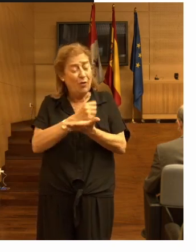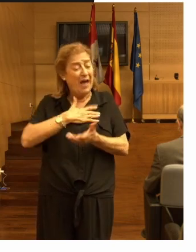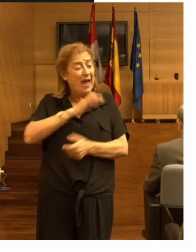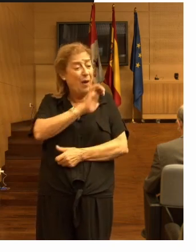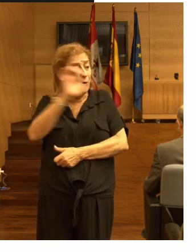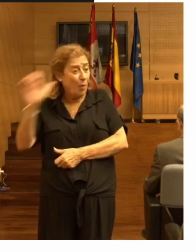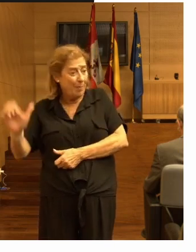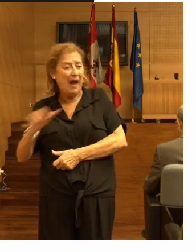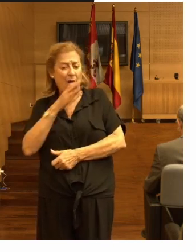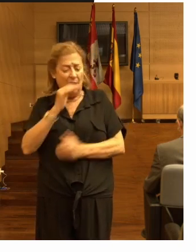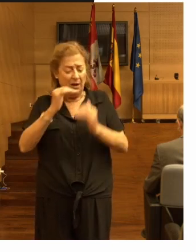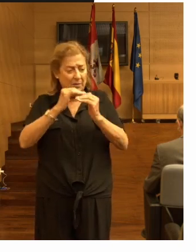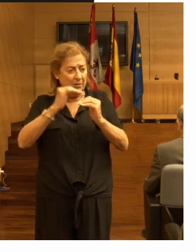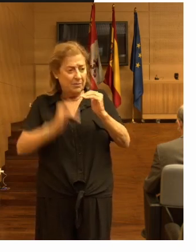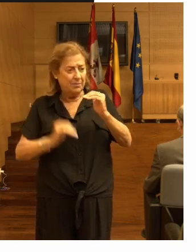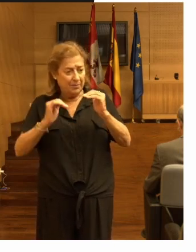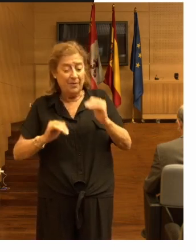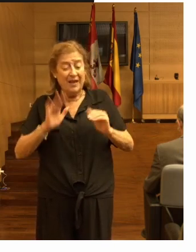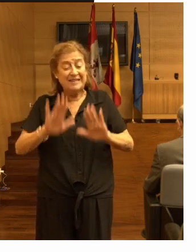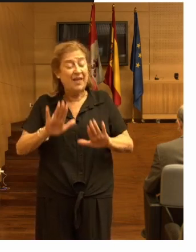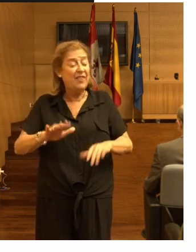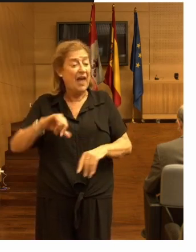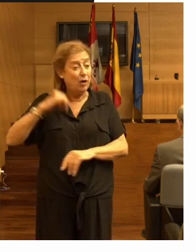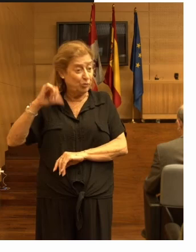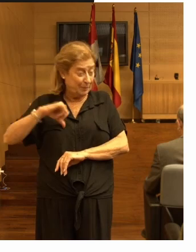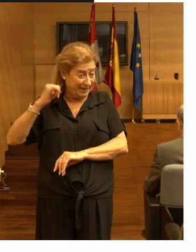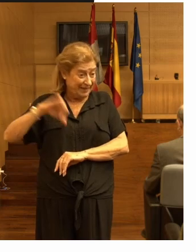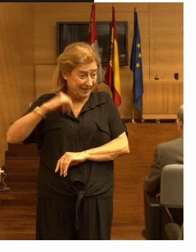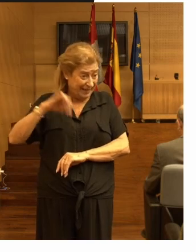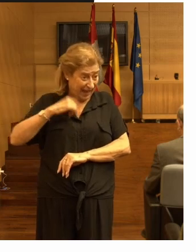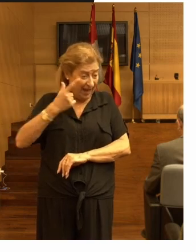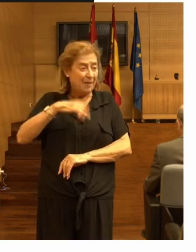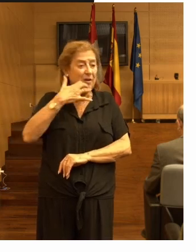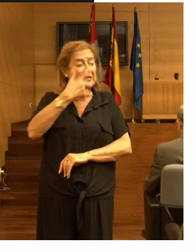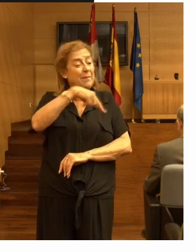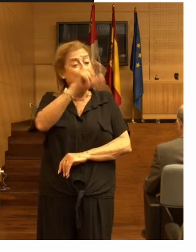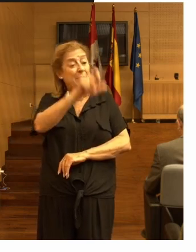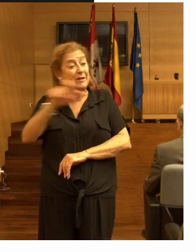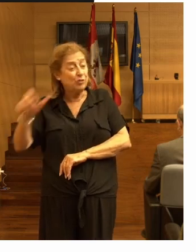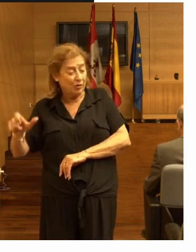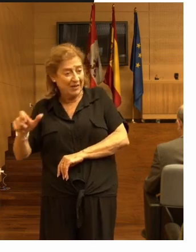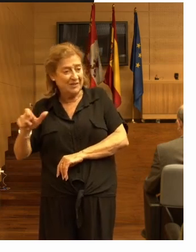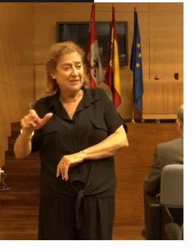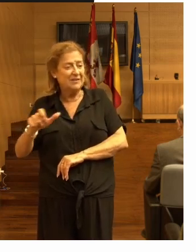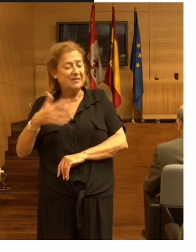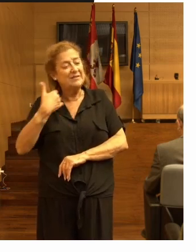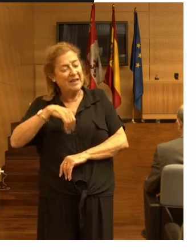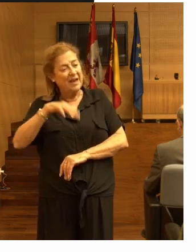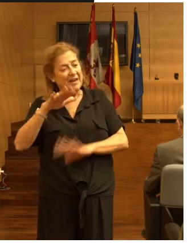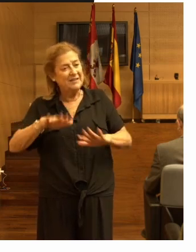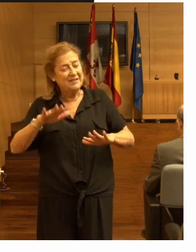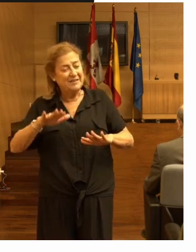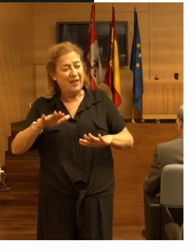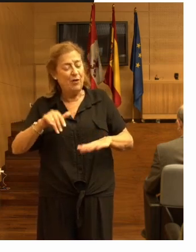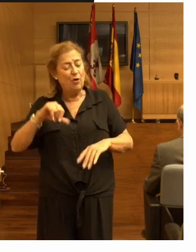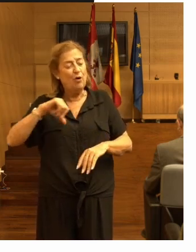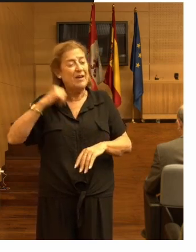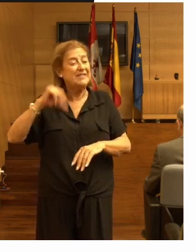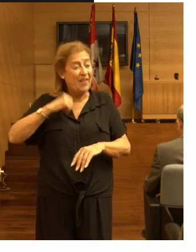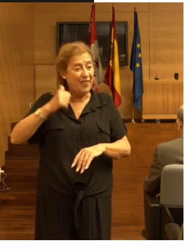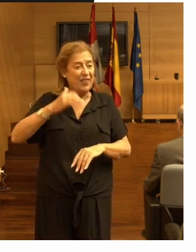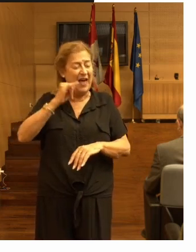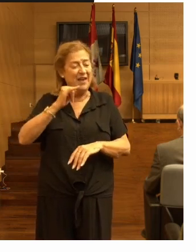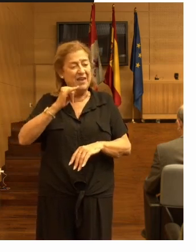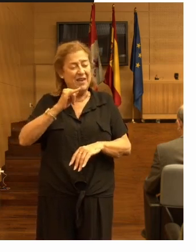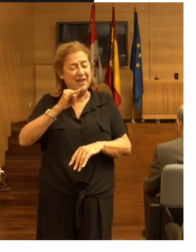que está bajando la estancia en hospitales especialmente las personas que han estado en residencias y que